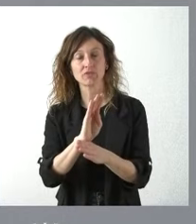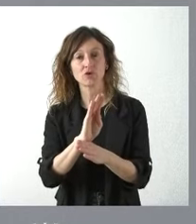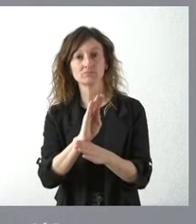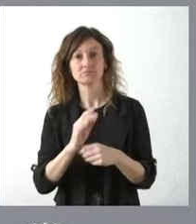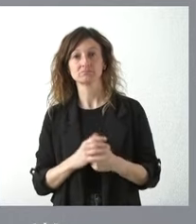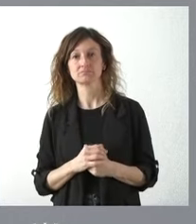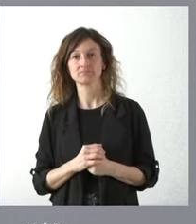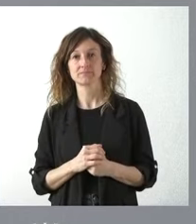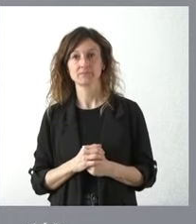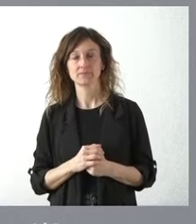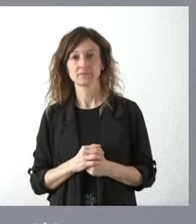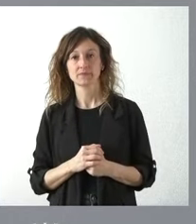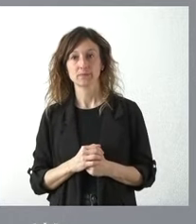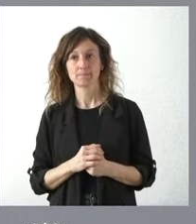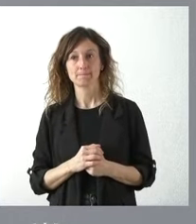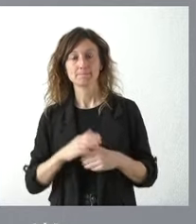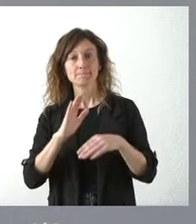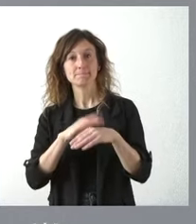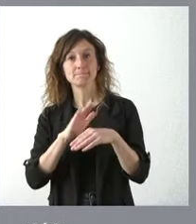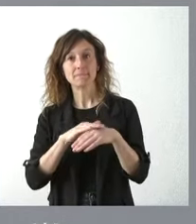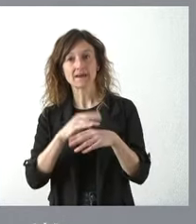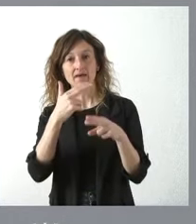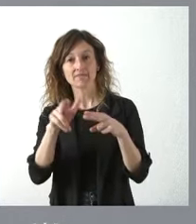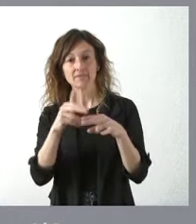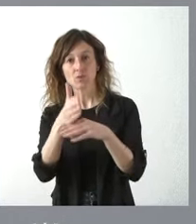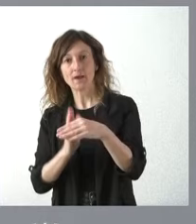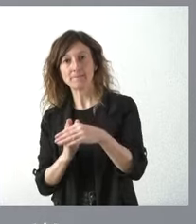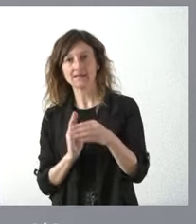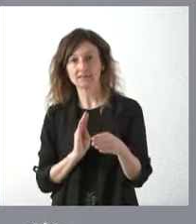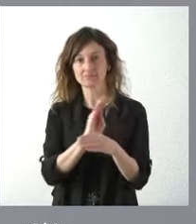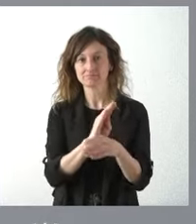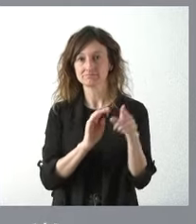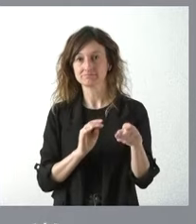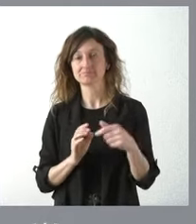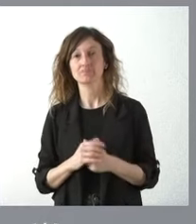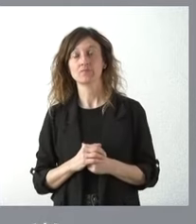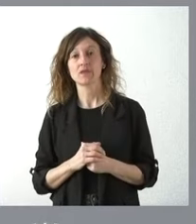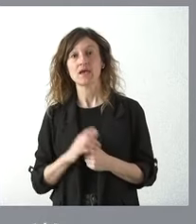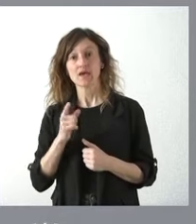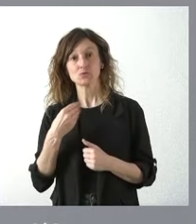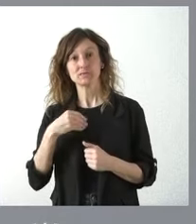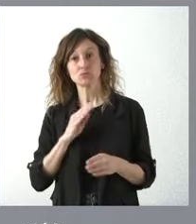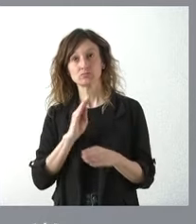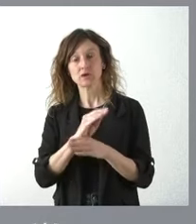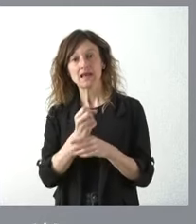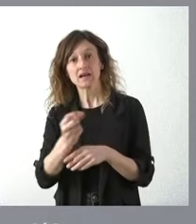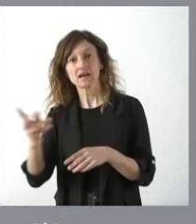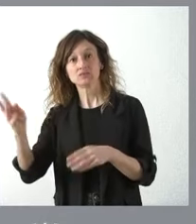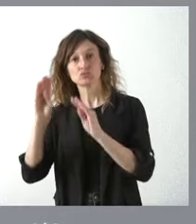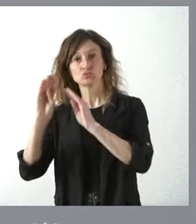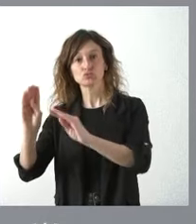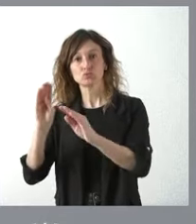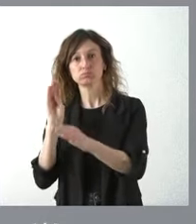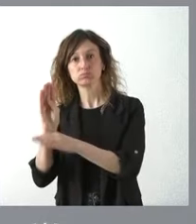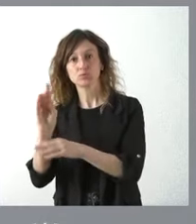subvenciones y se otorga una subvención para una parte de las actividades y esa parte de actividades es la que subvenciona el resto de actividades nosotros no las